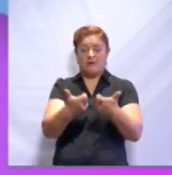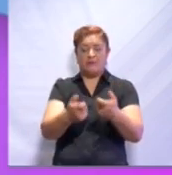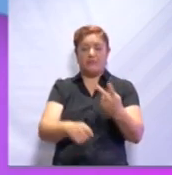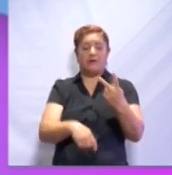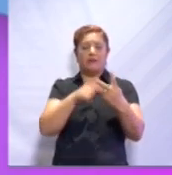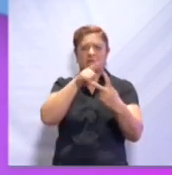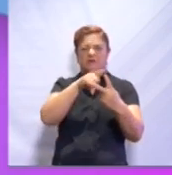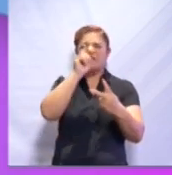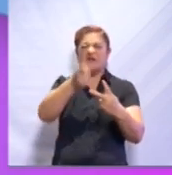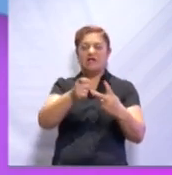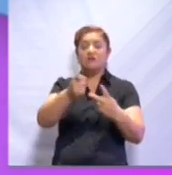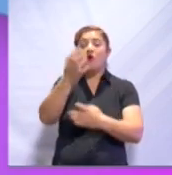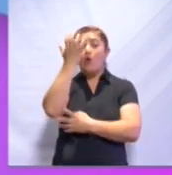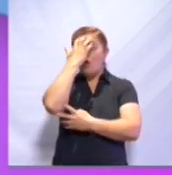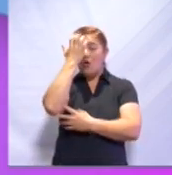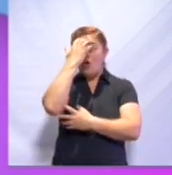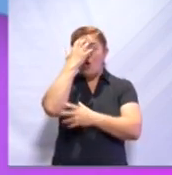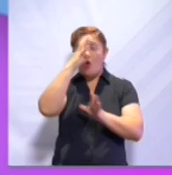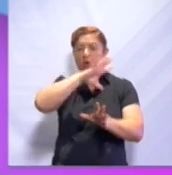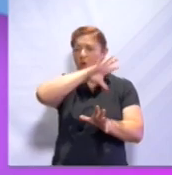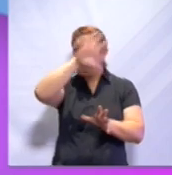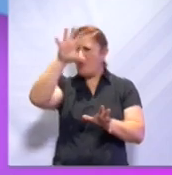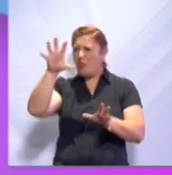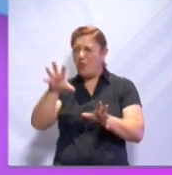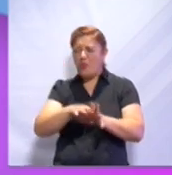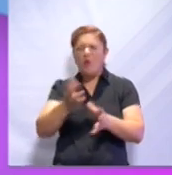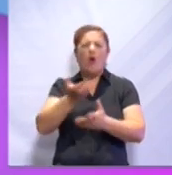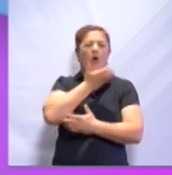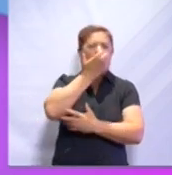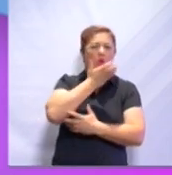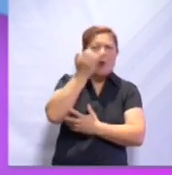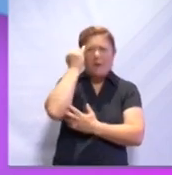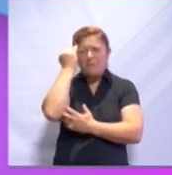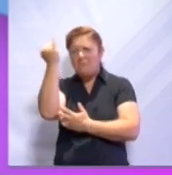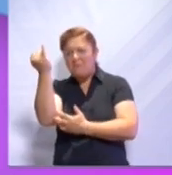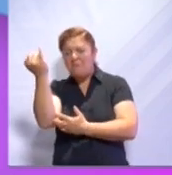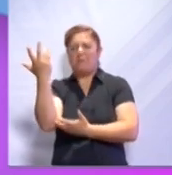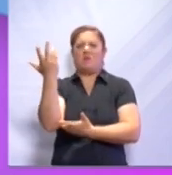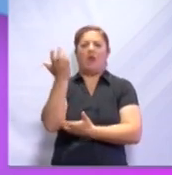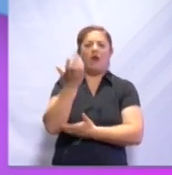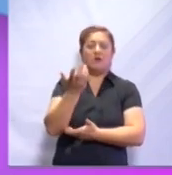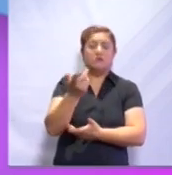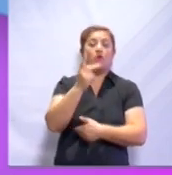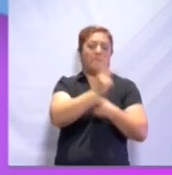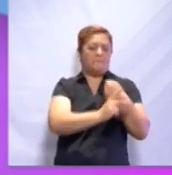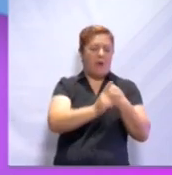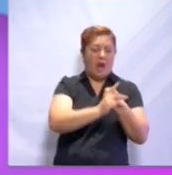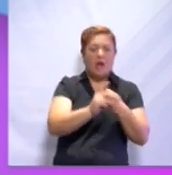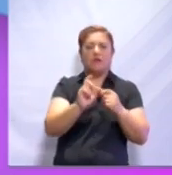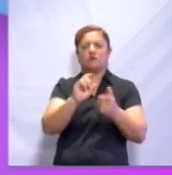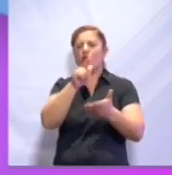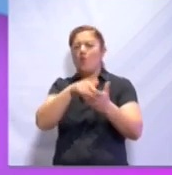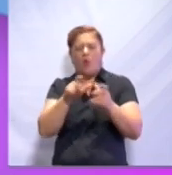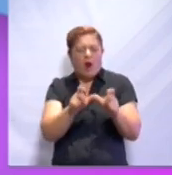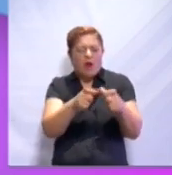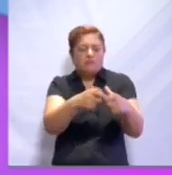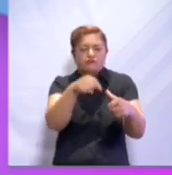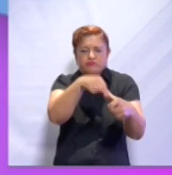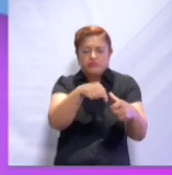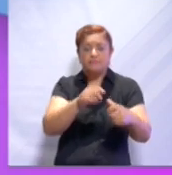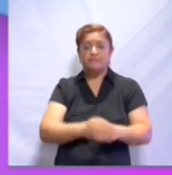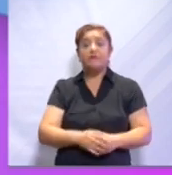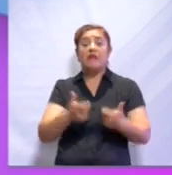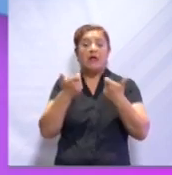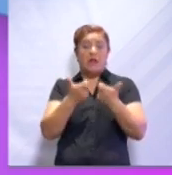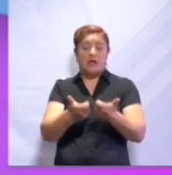todos los conocimientos, ideas, costumbres y tradiciones de algún país, una región, incluso un continente. La